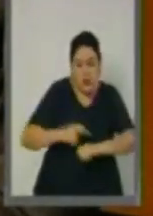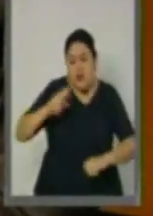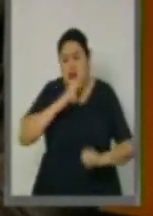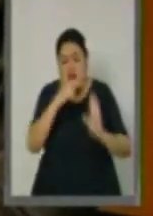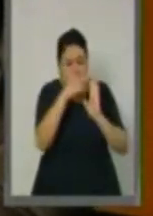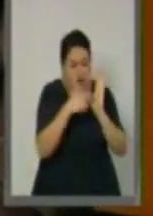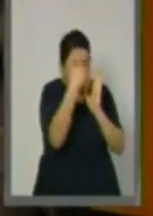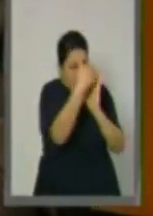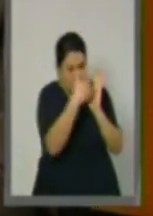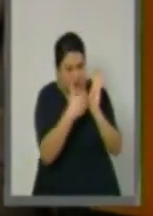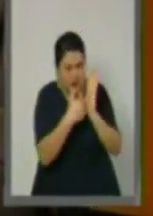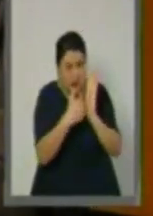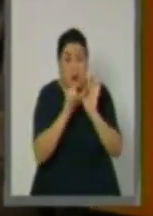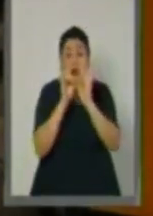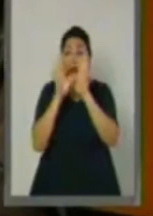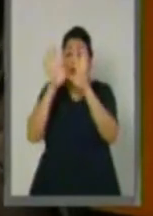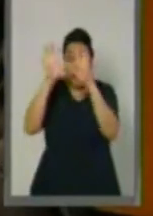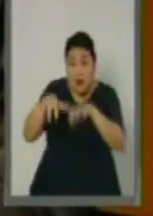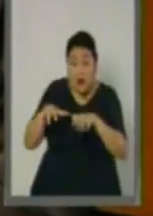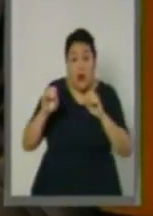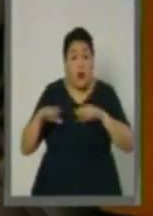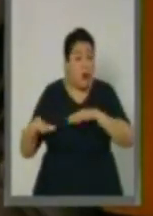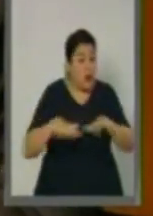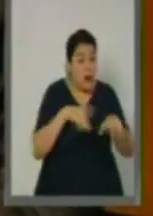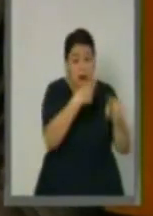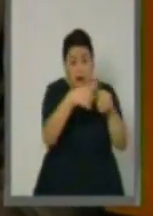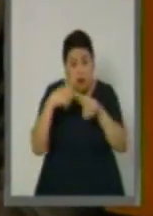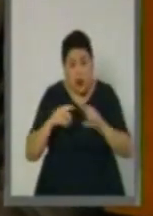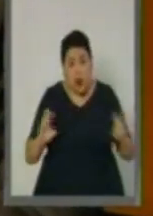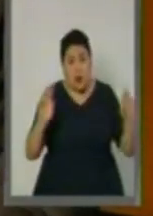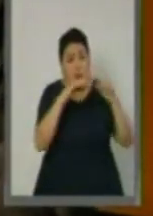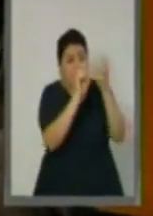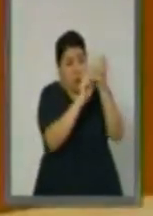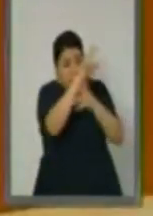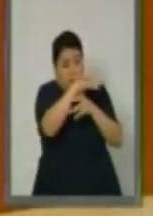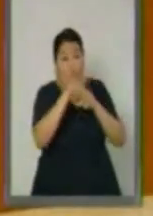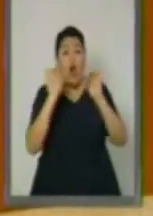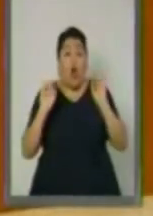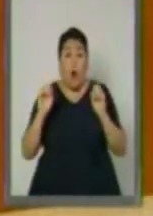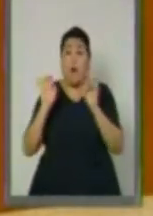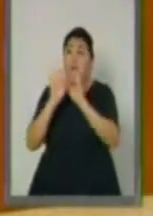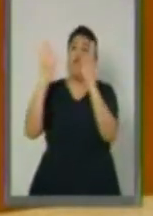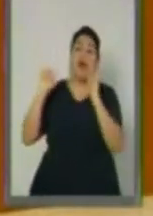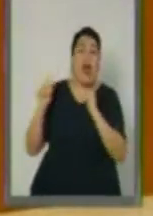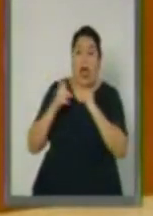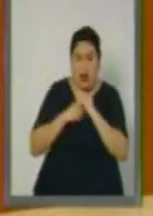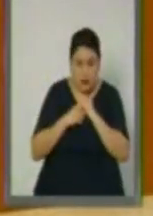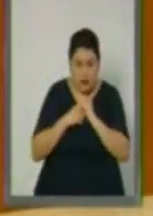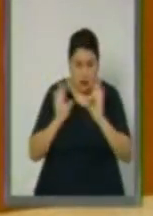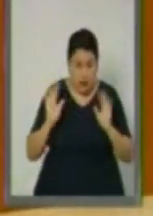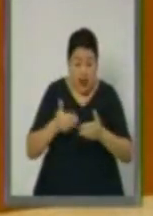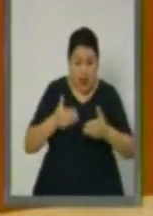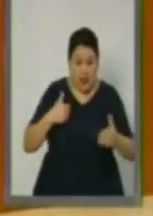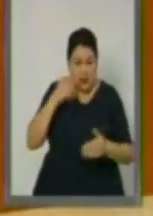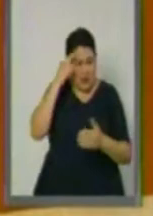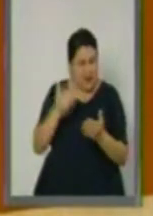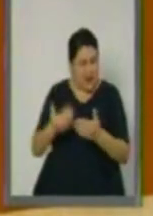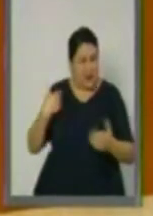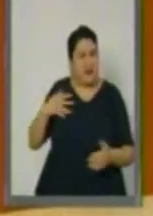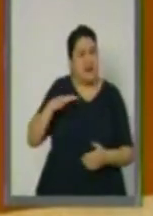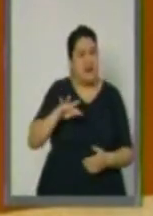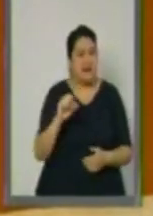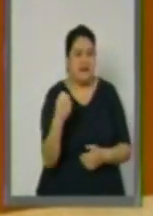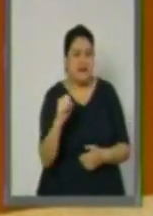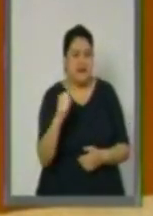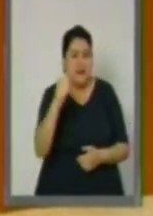desastre provocado por algún fenómeno perturbador de la naturaleza o del hombre. Este 19 de septiembre, en